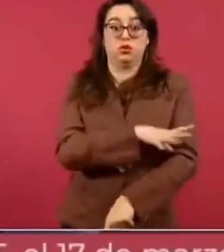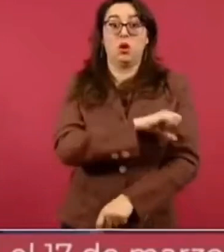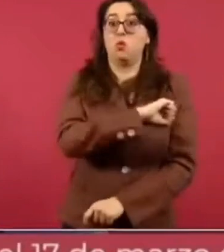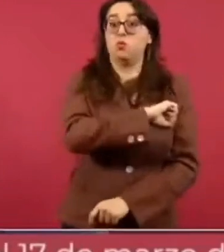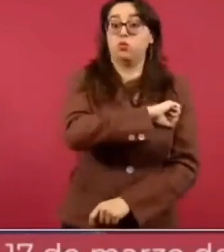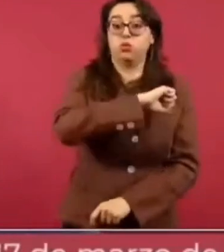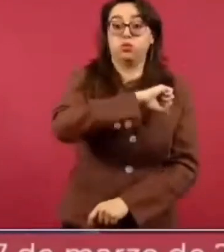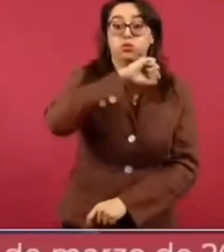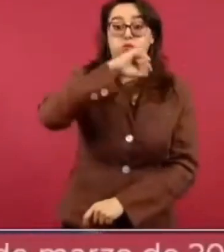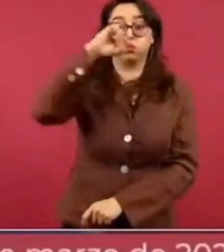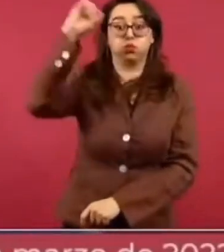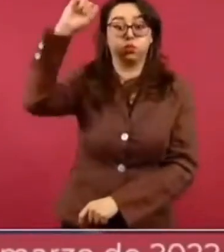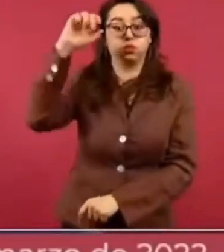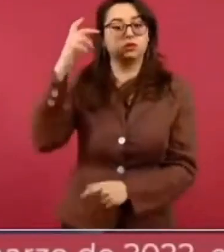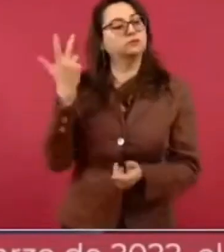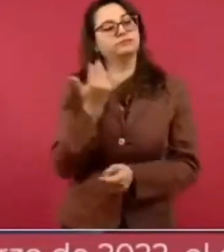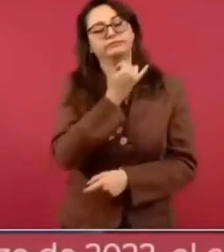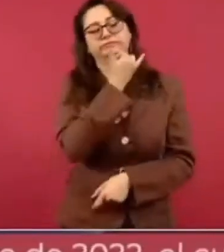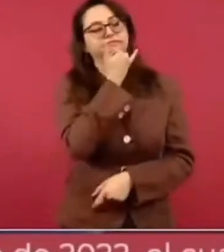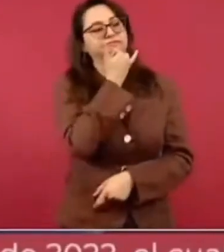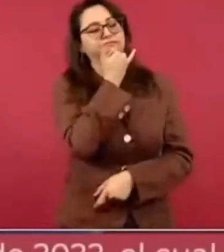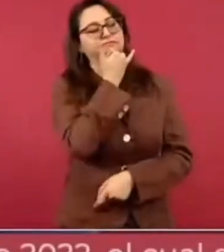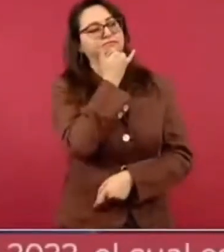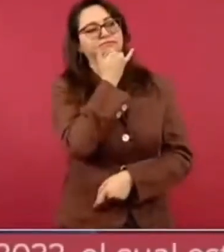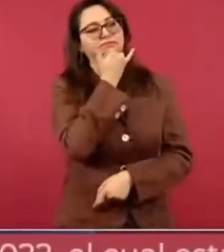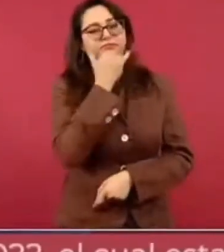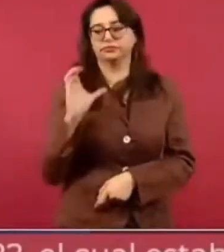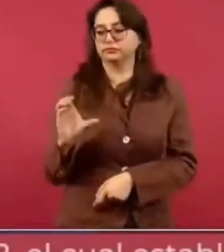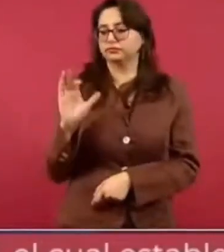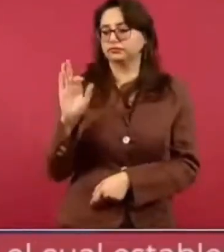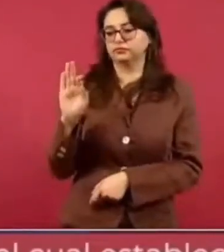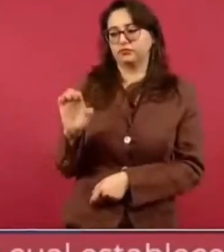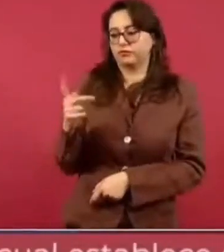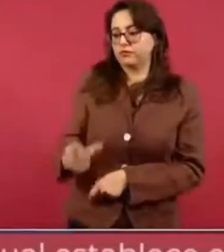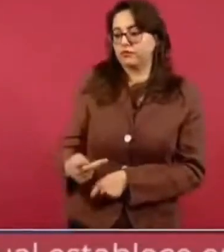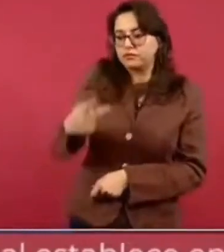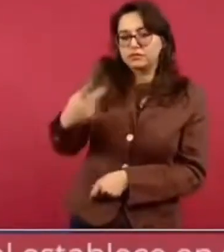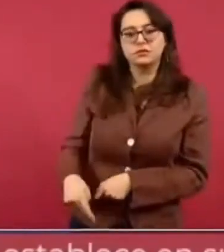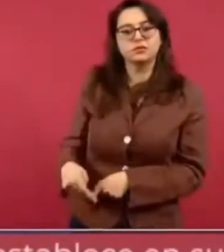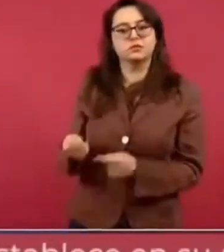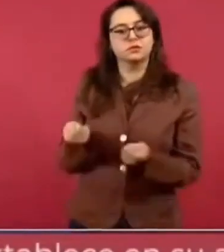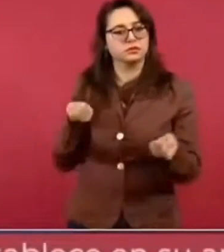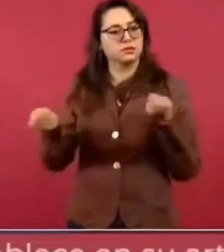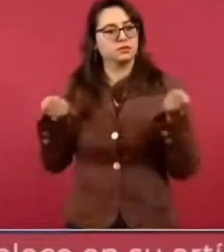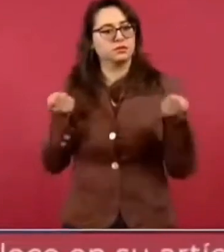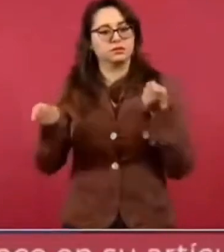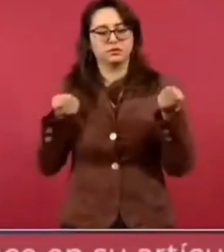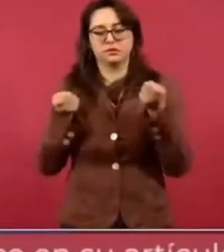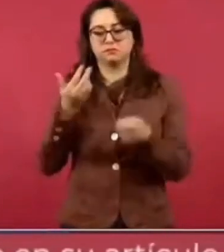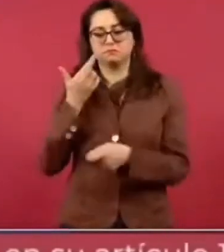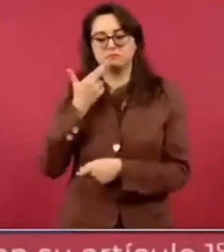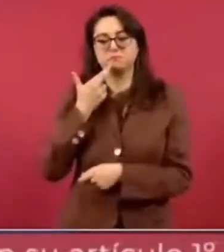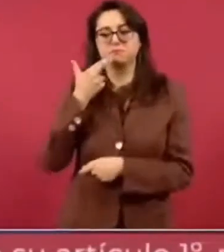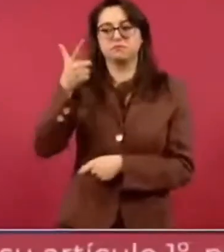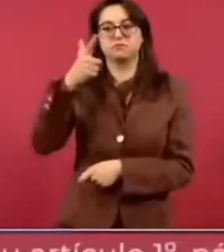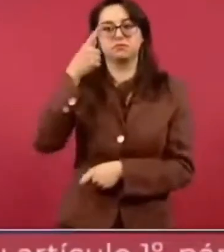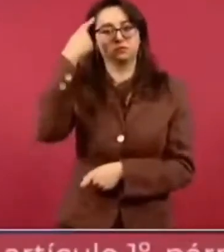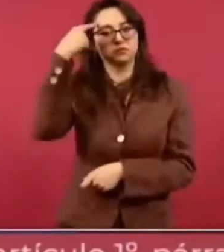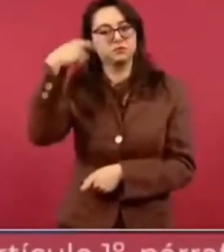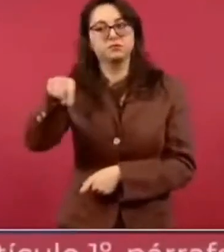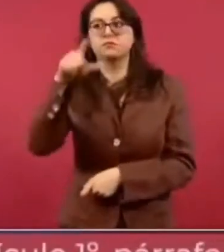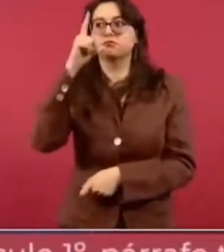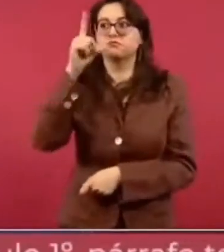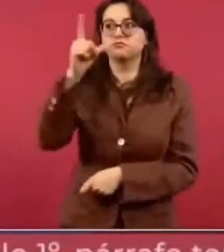Y tenemos que tener también mayoría en